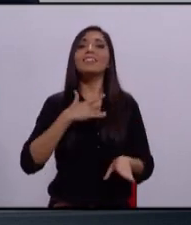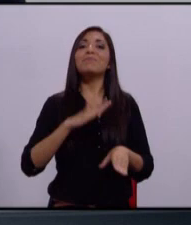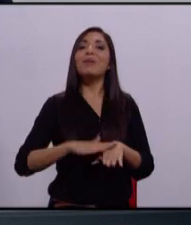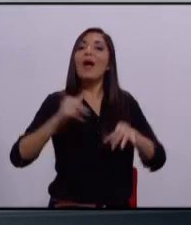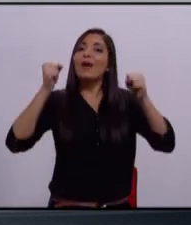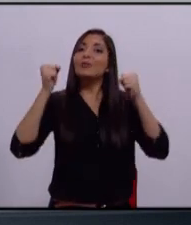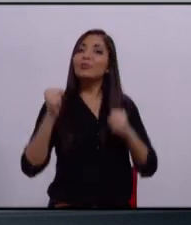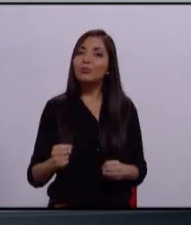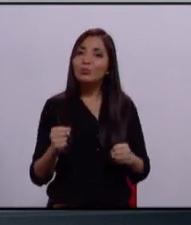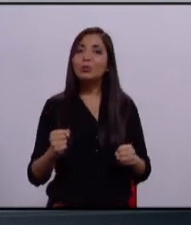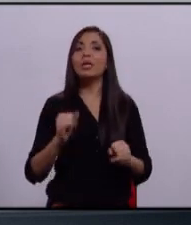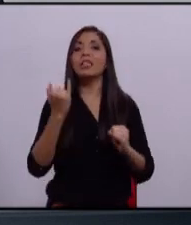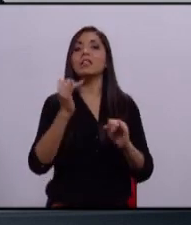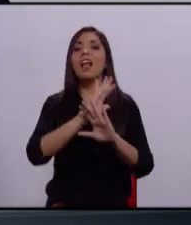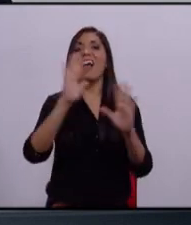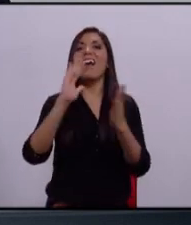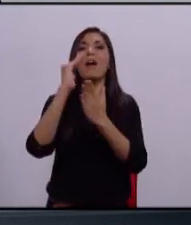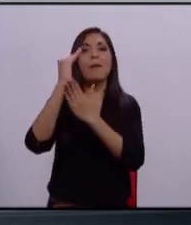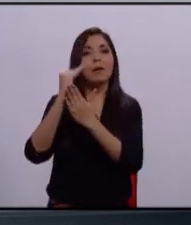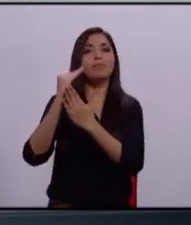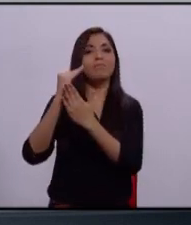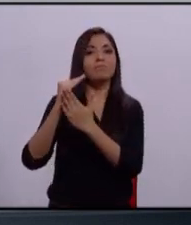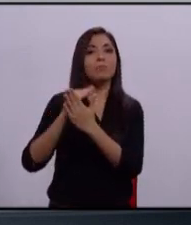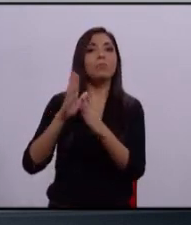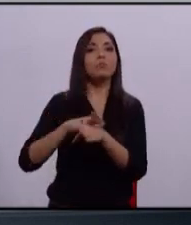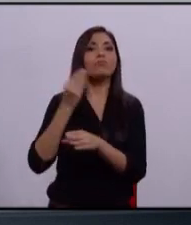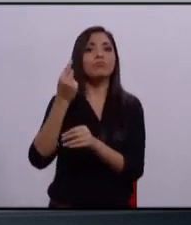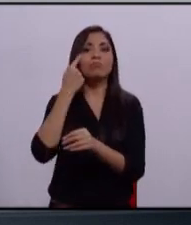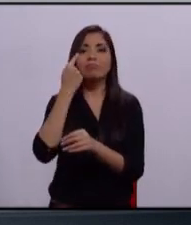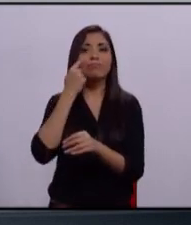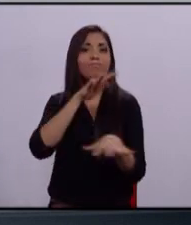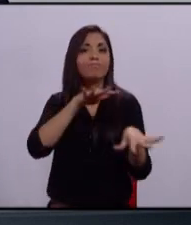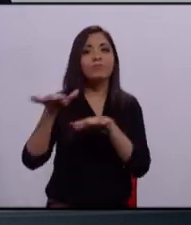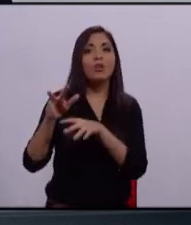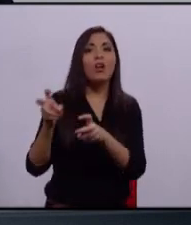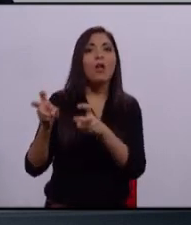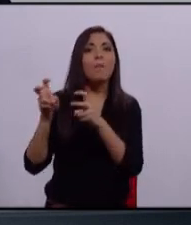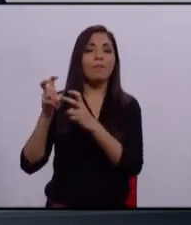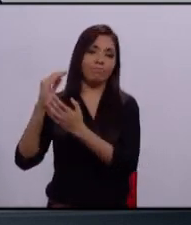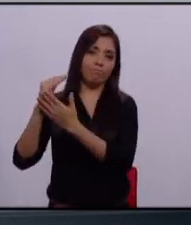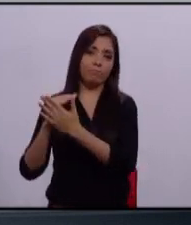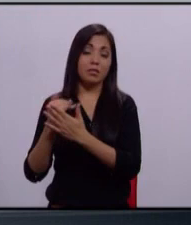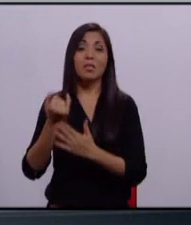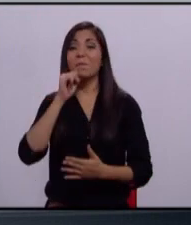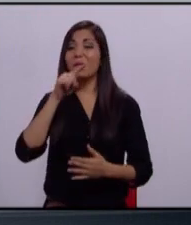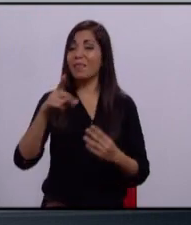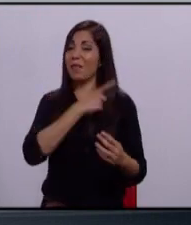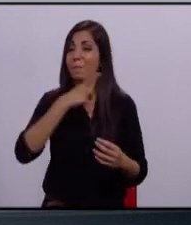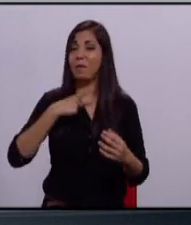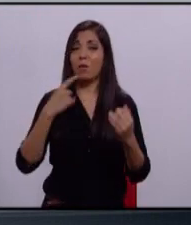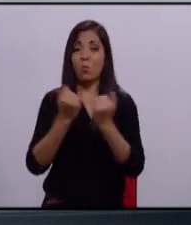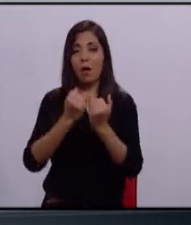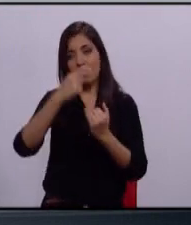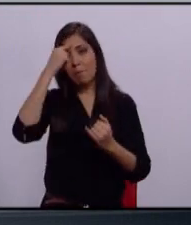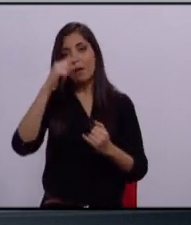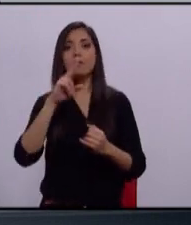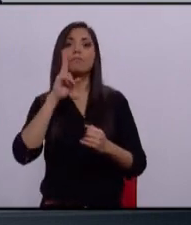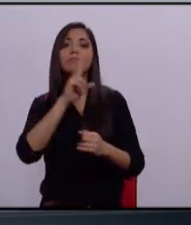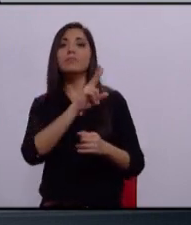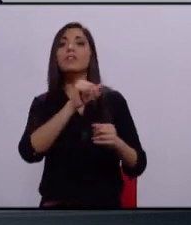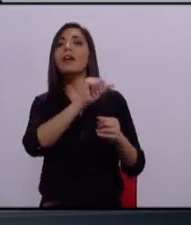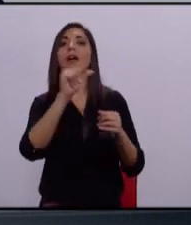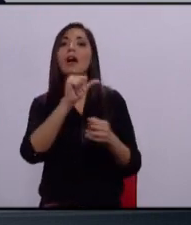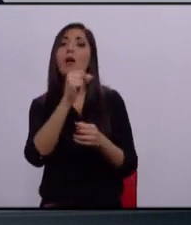y bajar los índices delincuenciales. Necesitamos también dignificar la función de los policías.